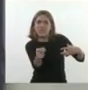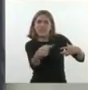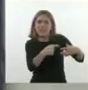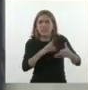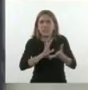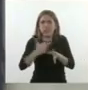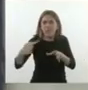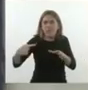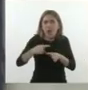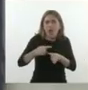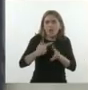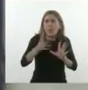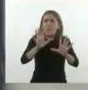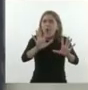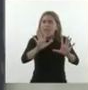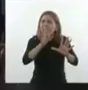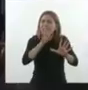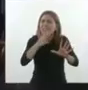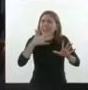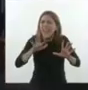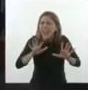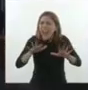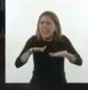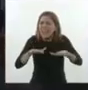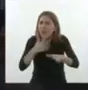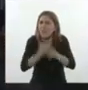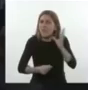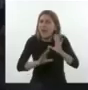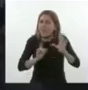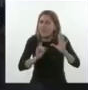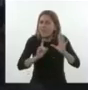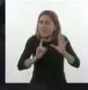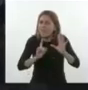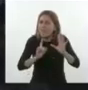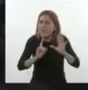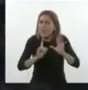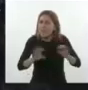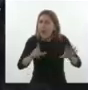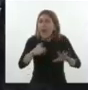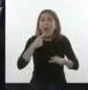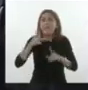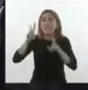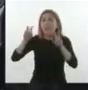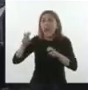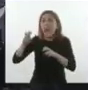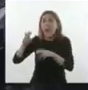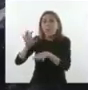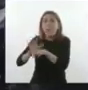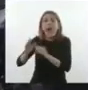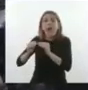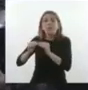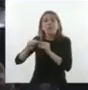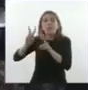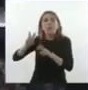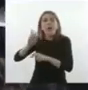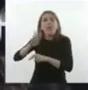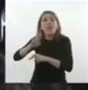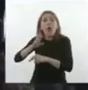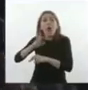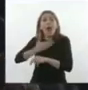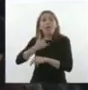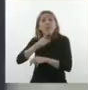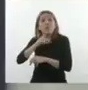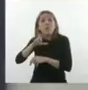Esa causa de dólar futuro se hizo y se inició por dos dirigentes de los que eran nuestra